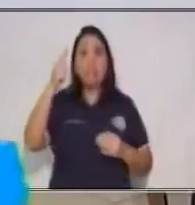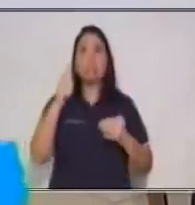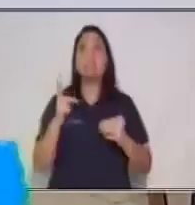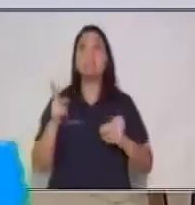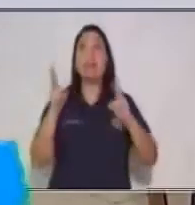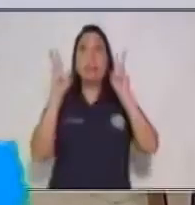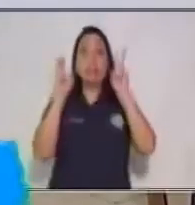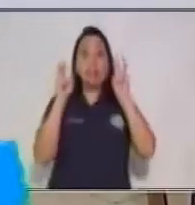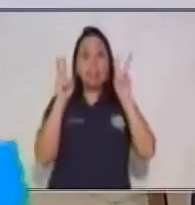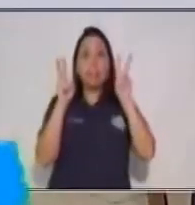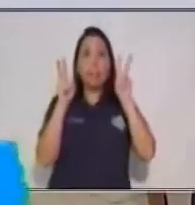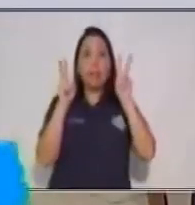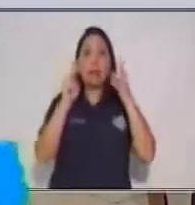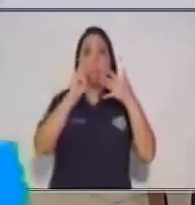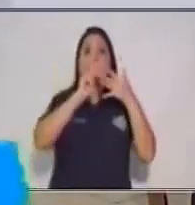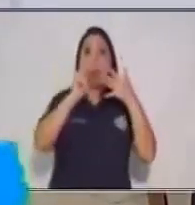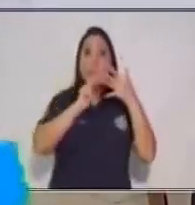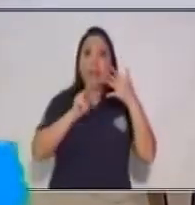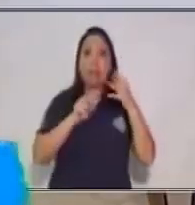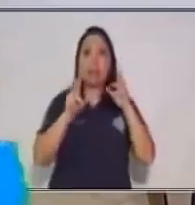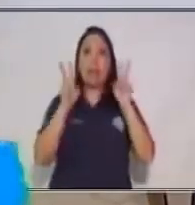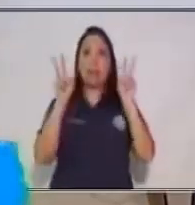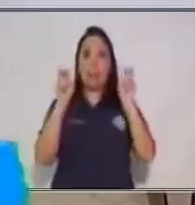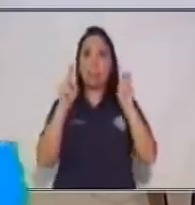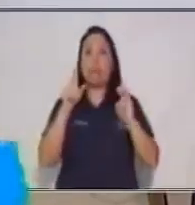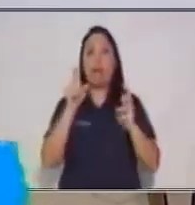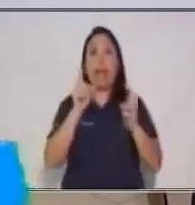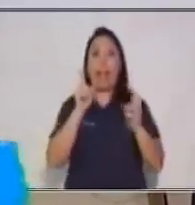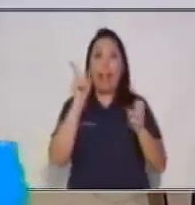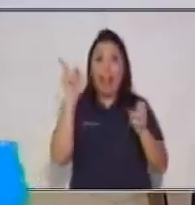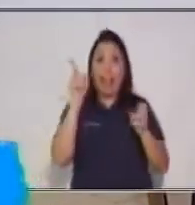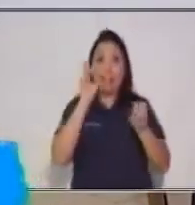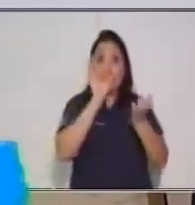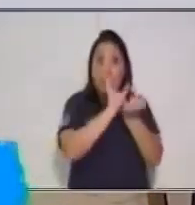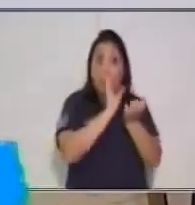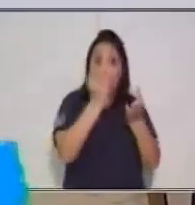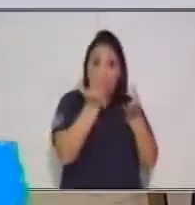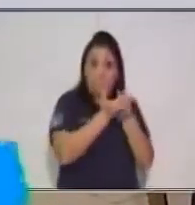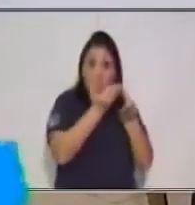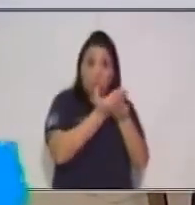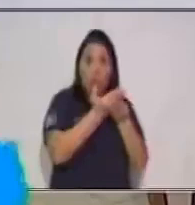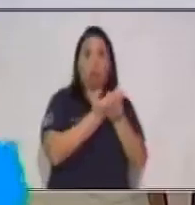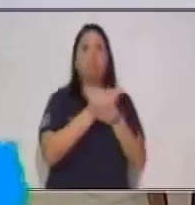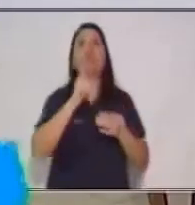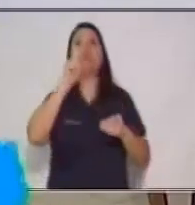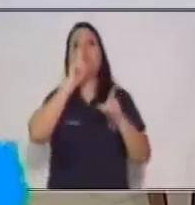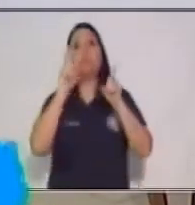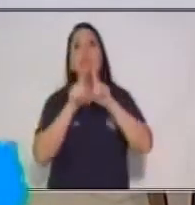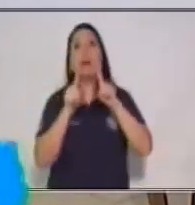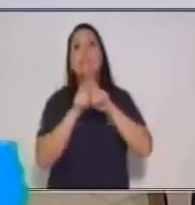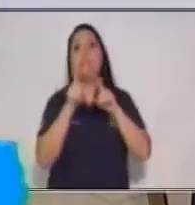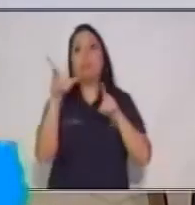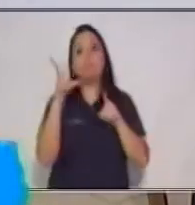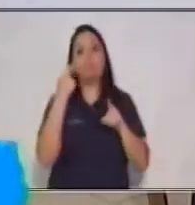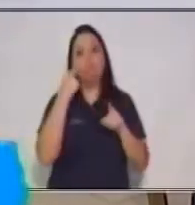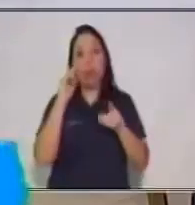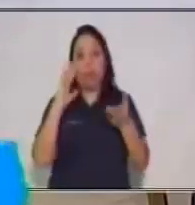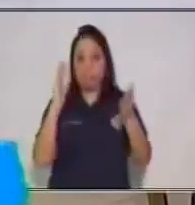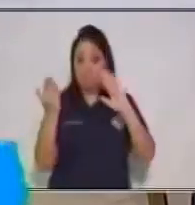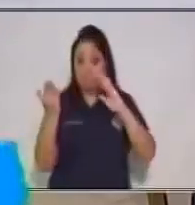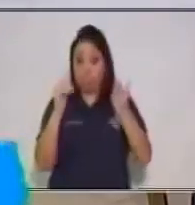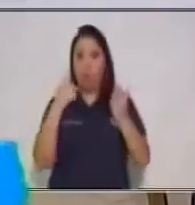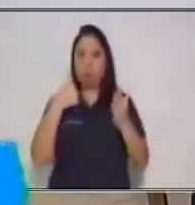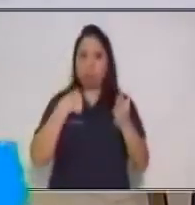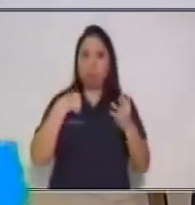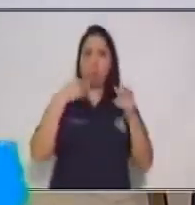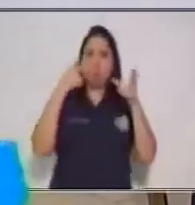Pero luego también, este portafolio requiere de tu punto de vista. Es decir, comprobar que has ido aprendiendo